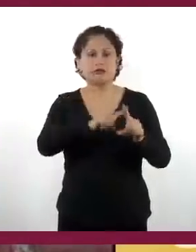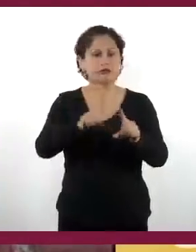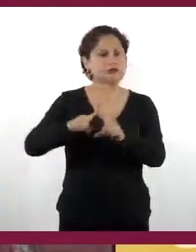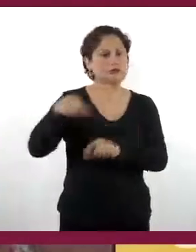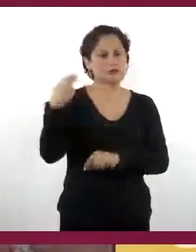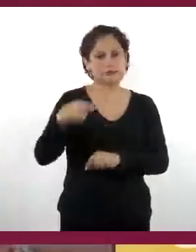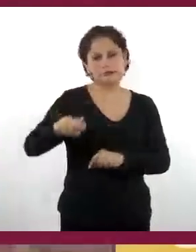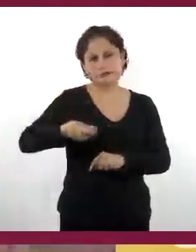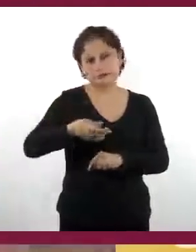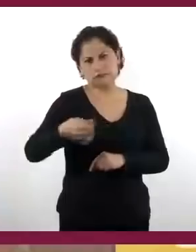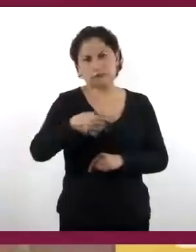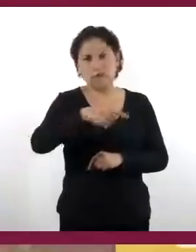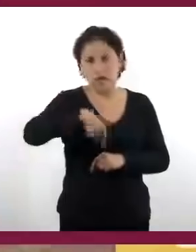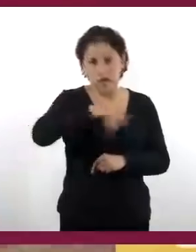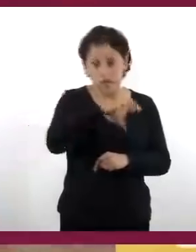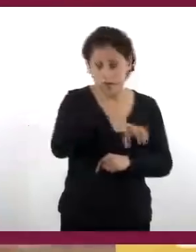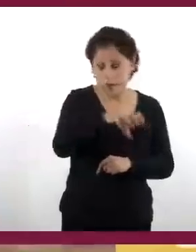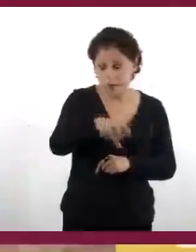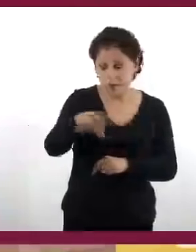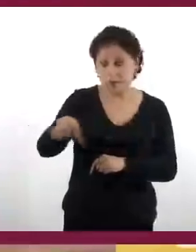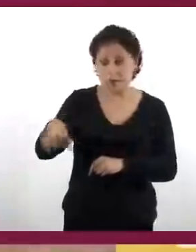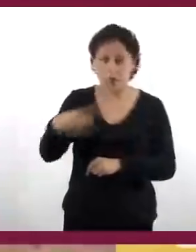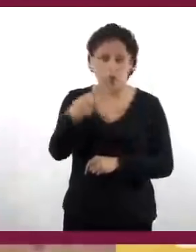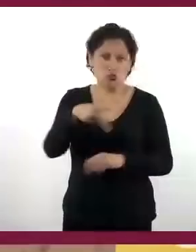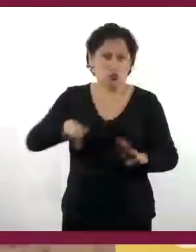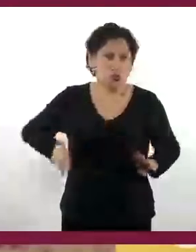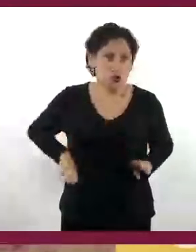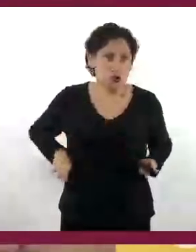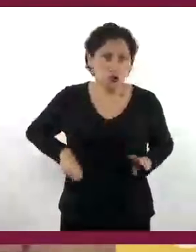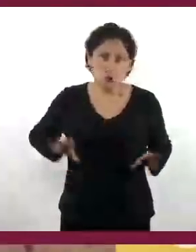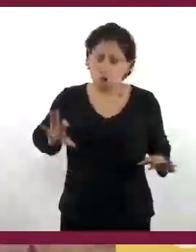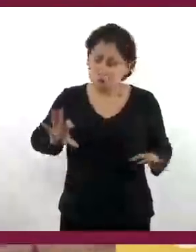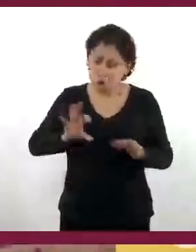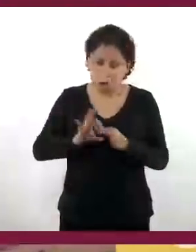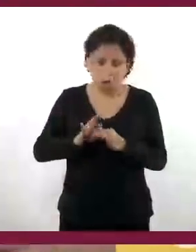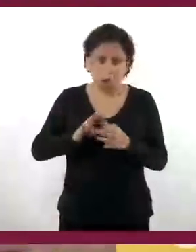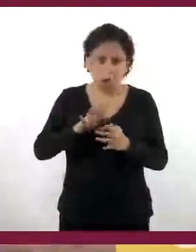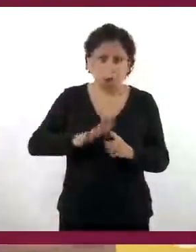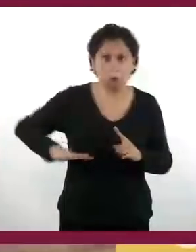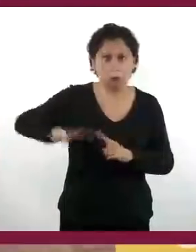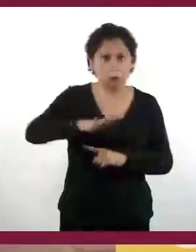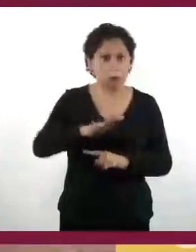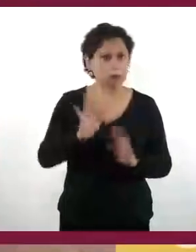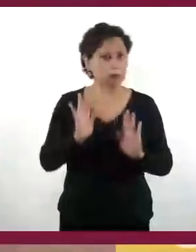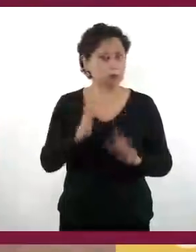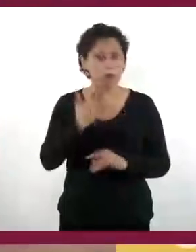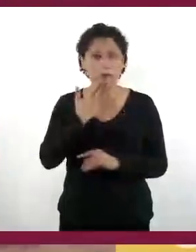Tenían una manera particular de vivir perfectamente adaptada al territorio que ocupaban.